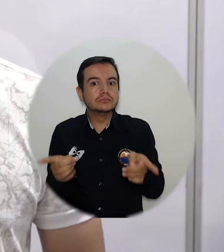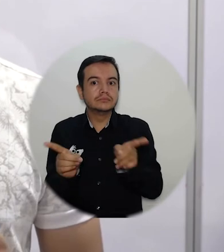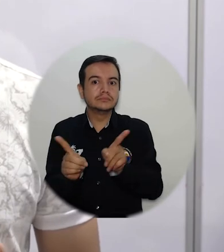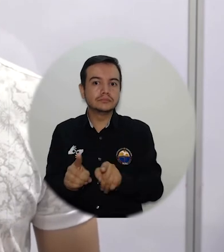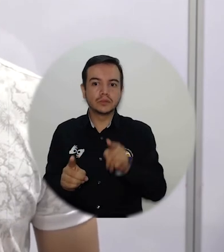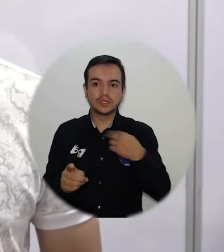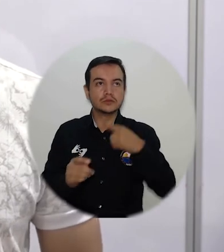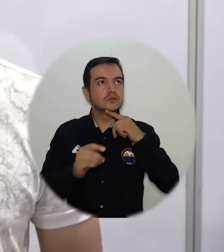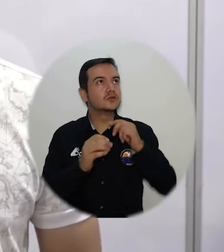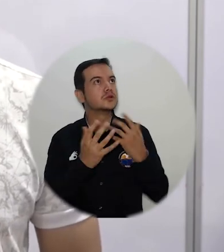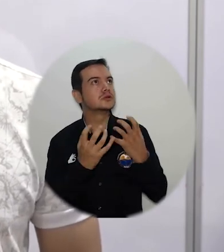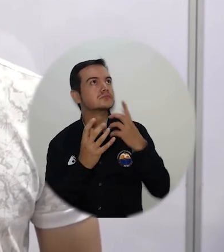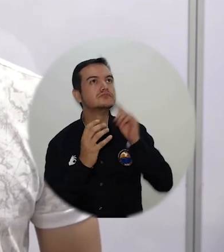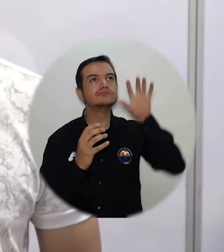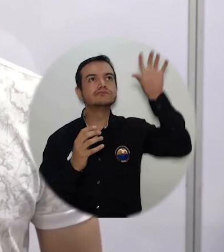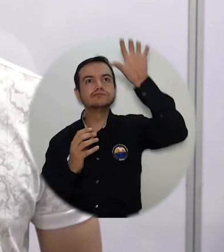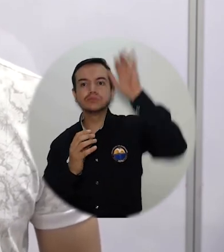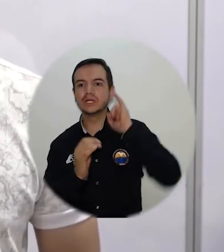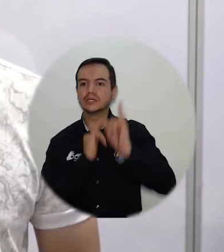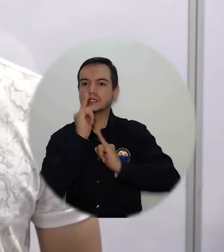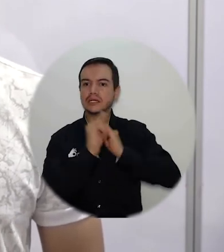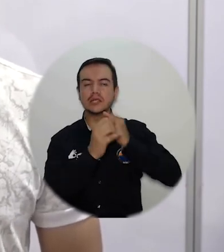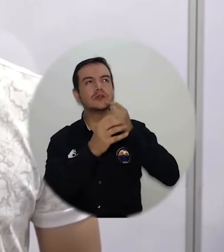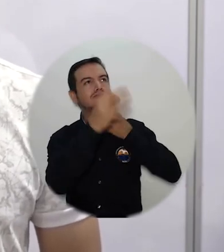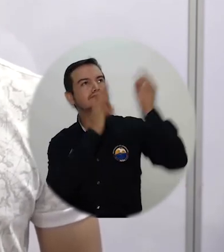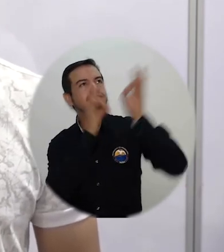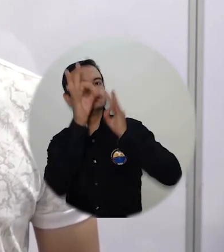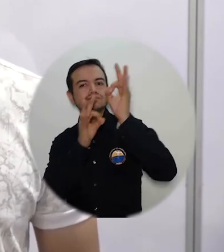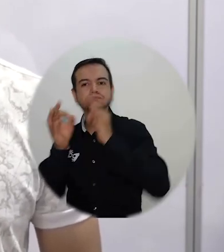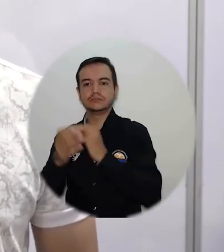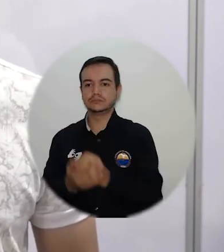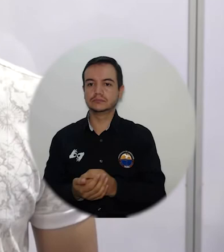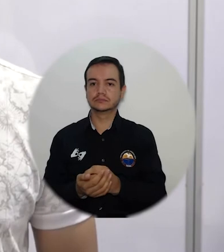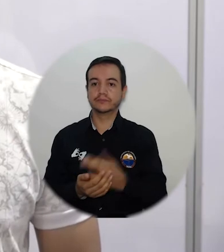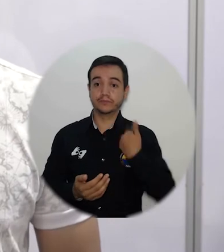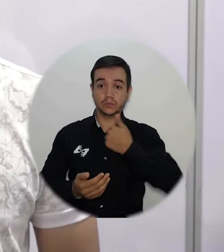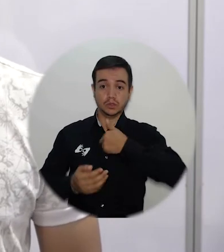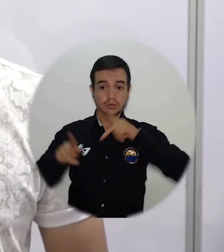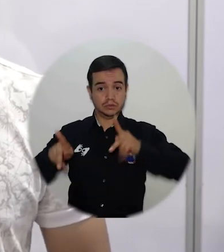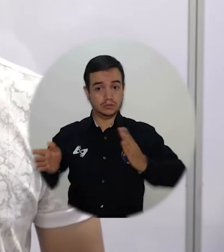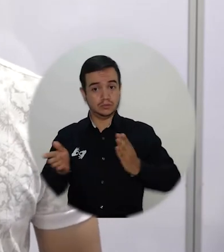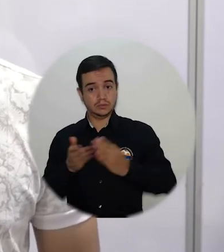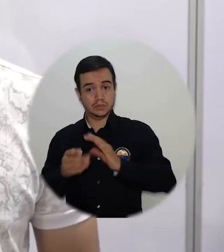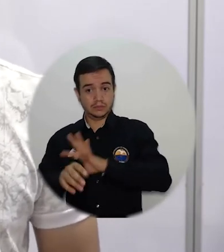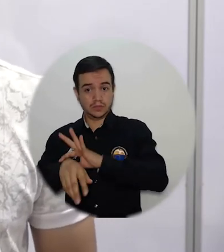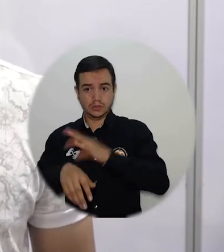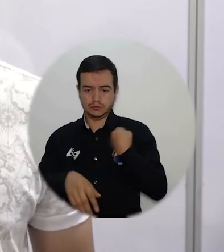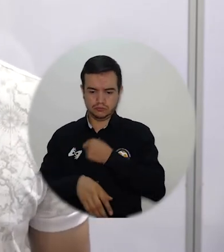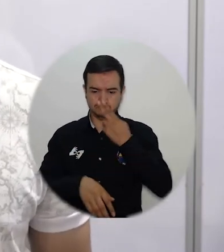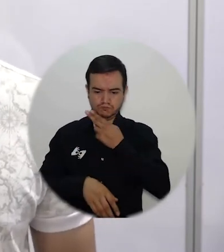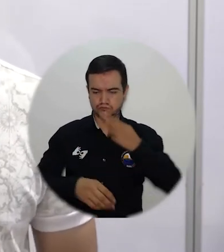visto involucrados en todos los procesos de autoavaluación y acreditación, hemos visto el trabajo, los esfuerzos, hemos visto también el respaldo